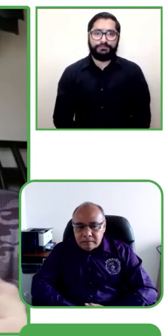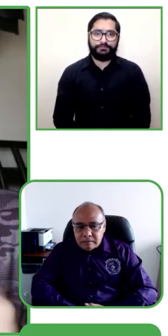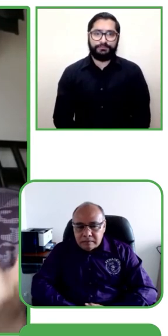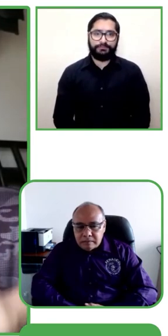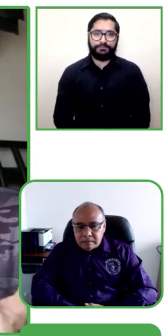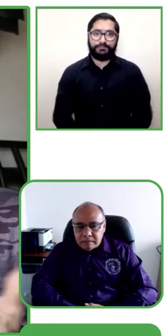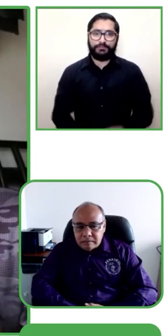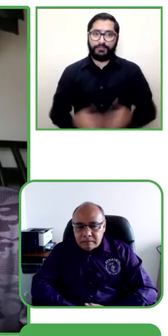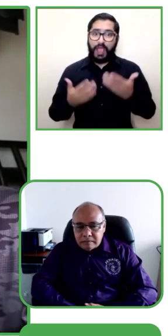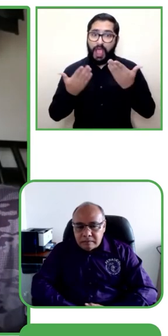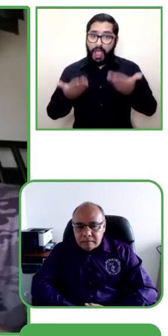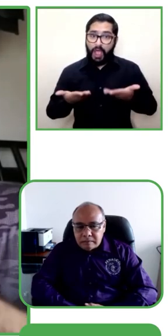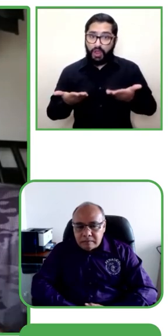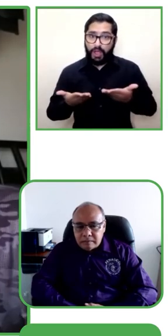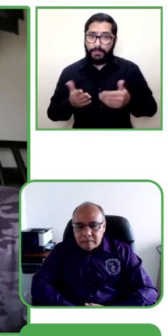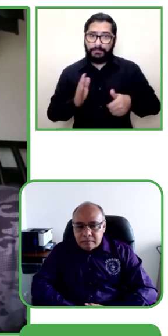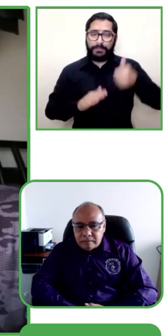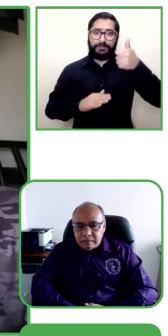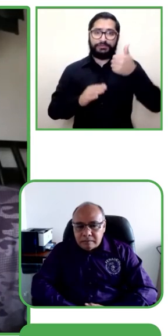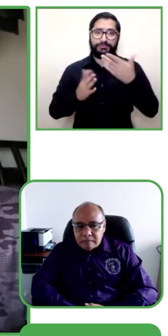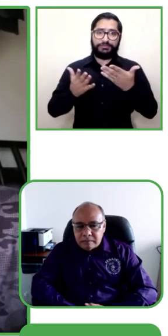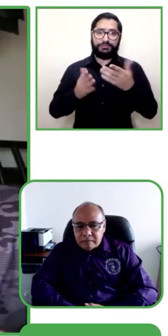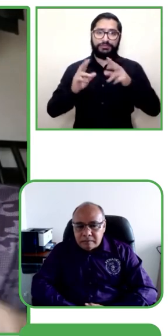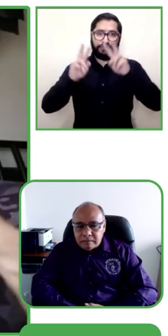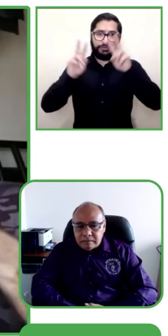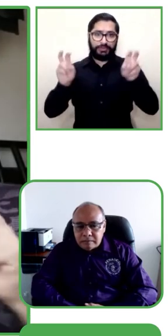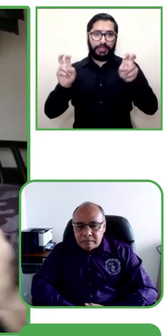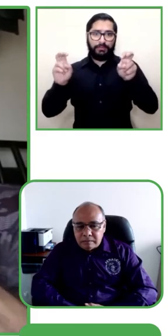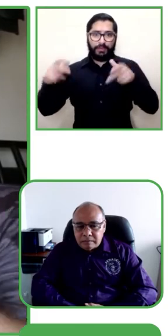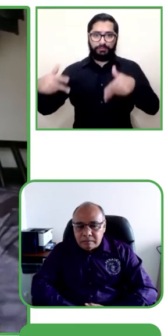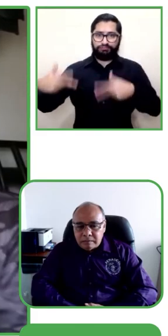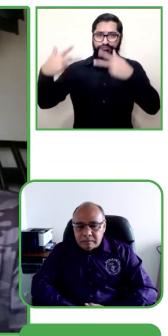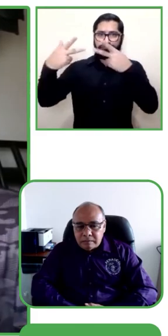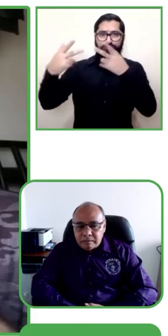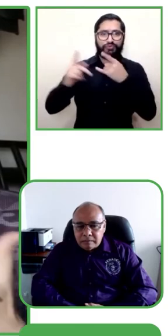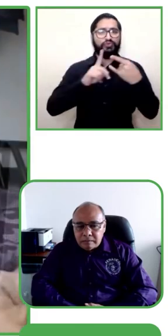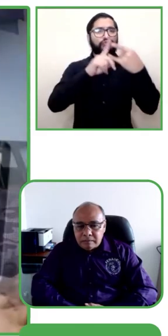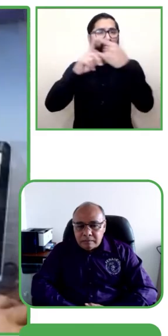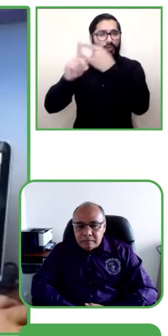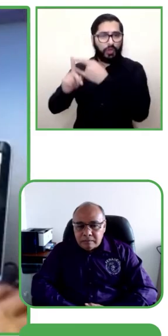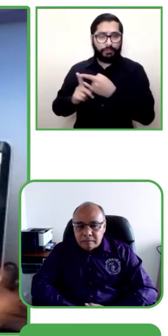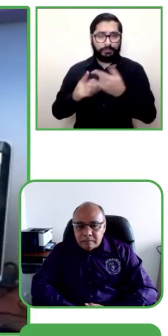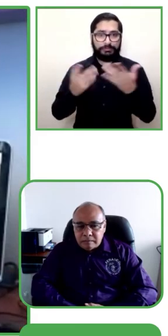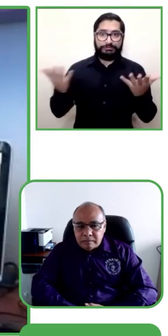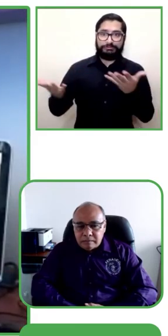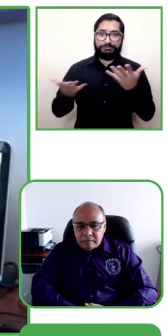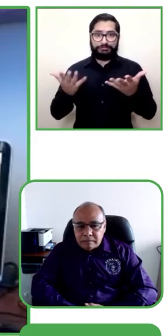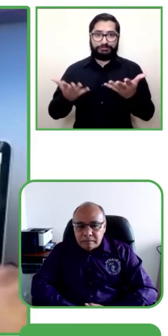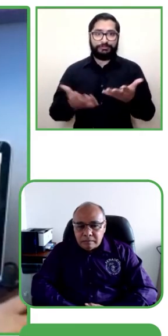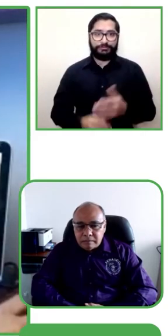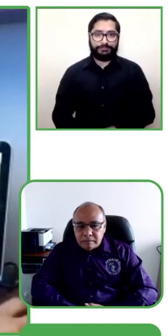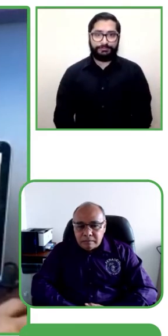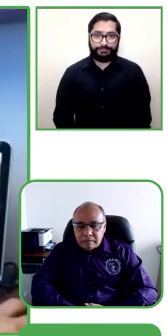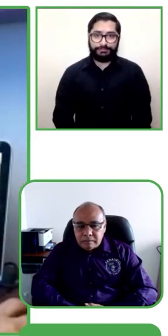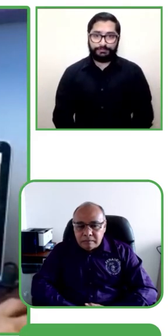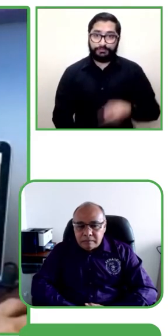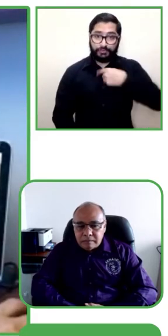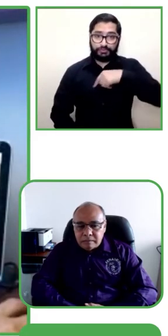También nos dijo que necesitaba reunirse eventualmente con nosotros por medio de la plataforma de Zoom.